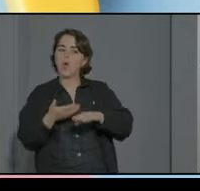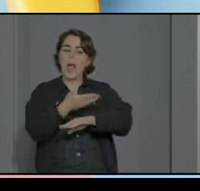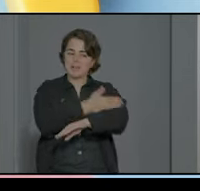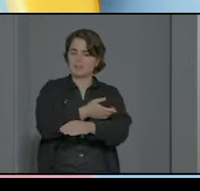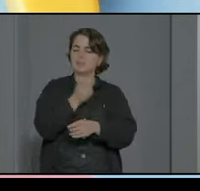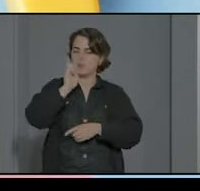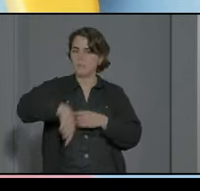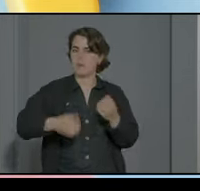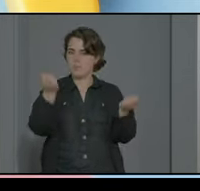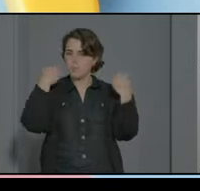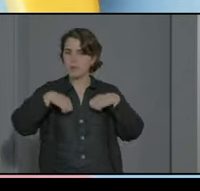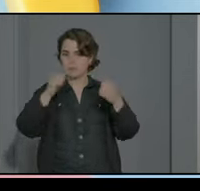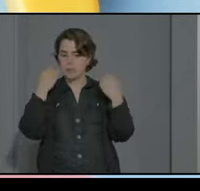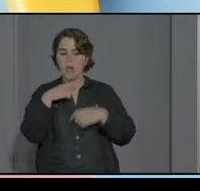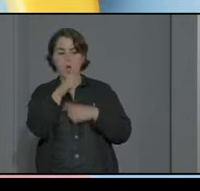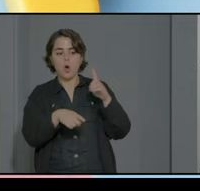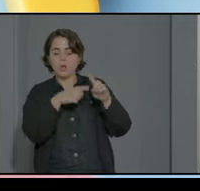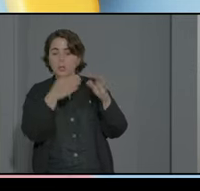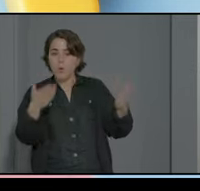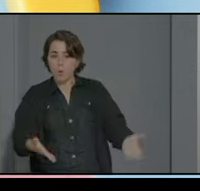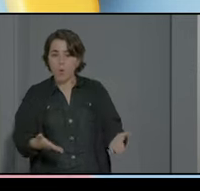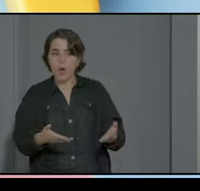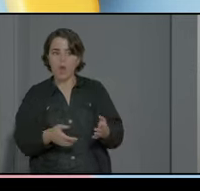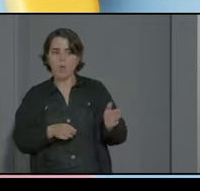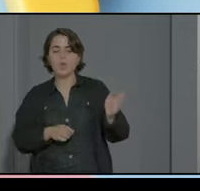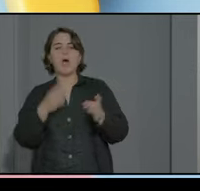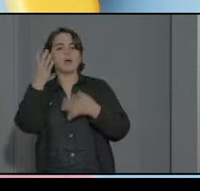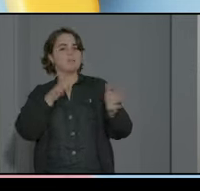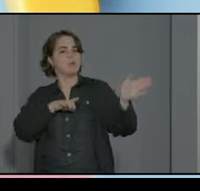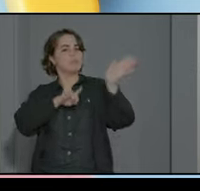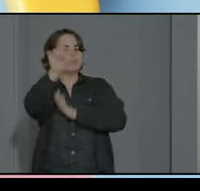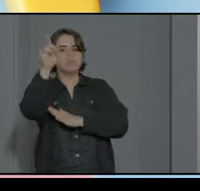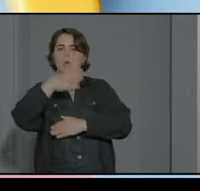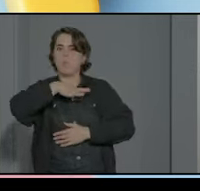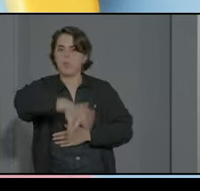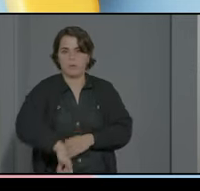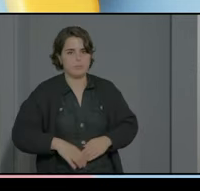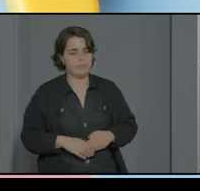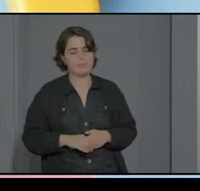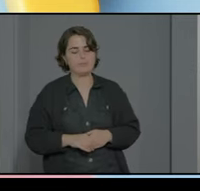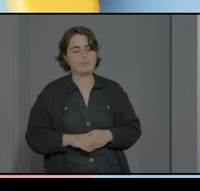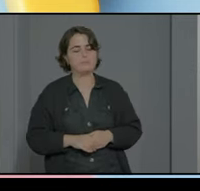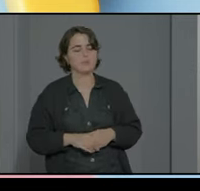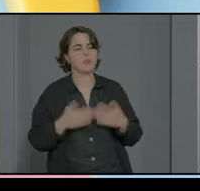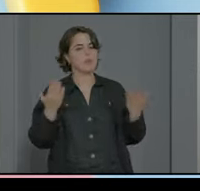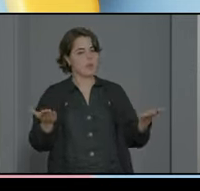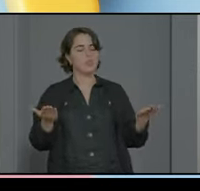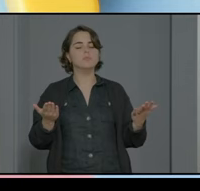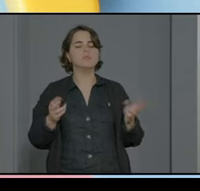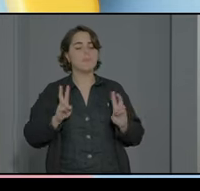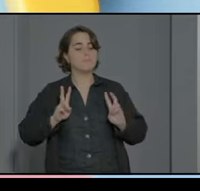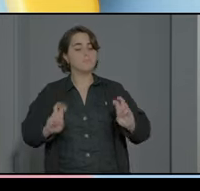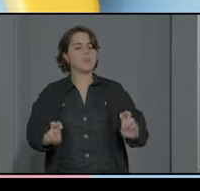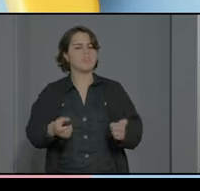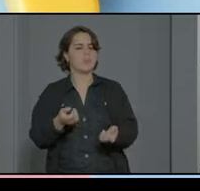previamente para poder realizar un buen desarrollo de esta actividad en un principio comenzamos